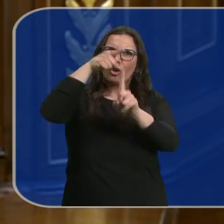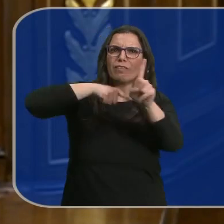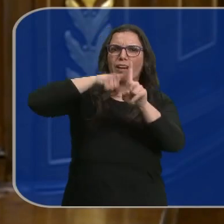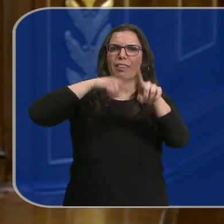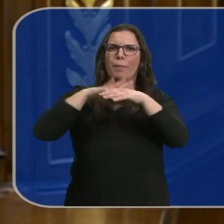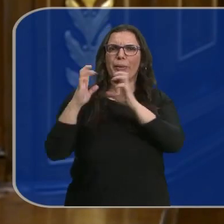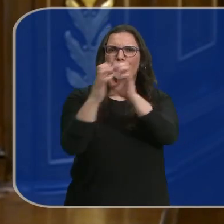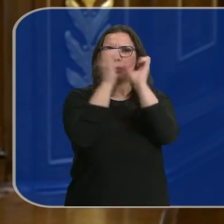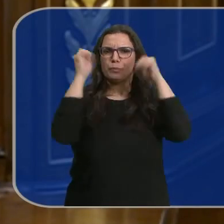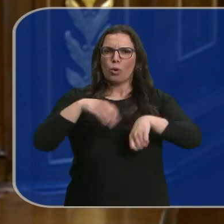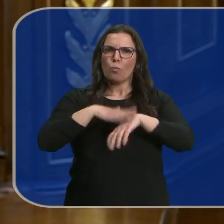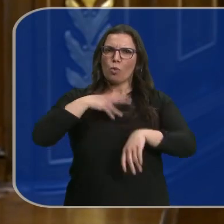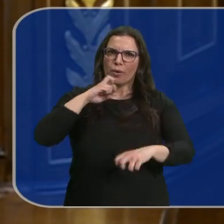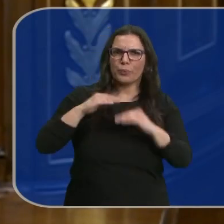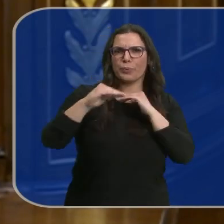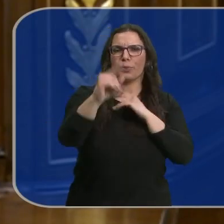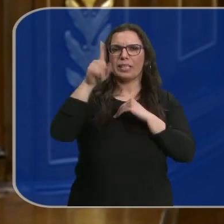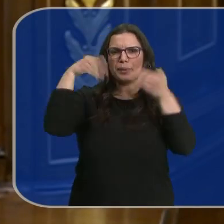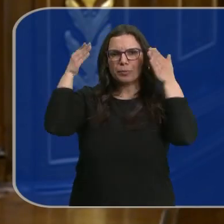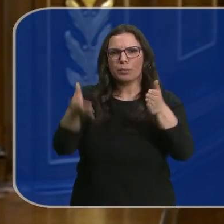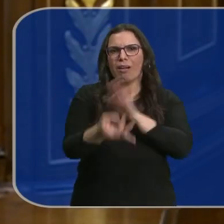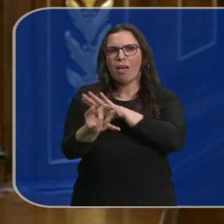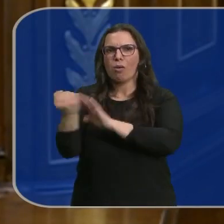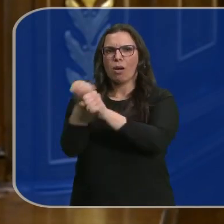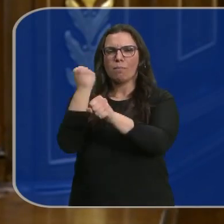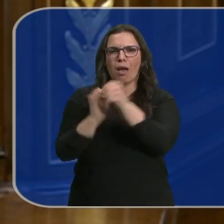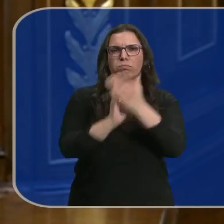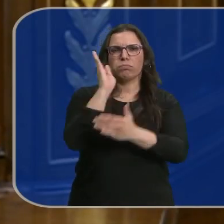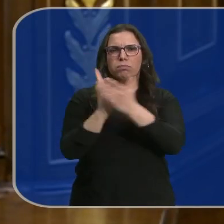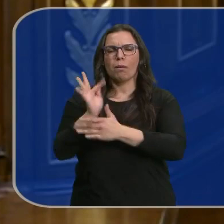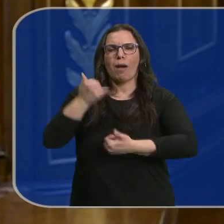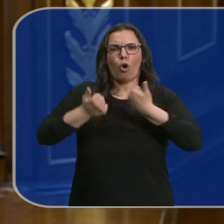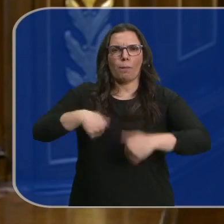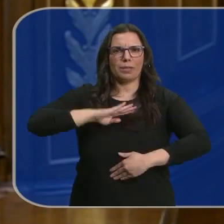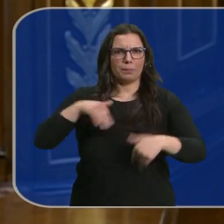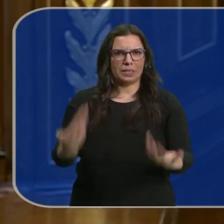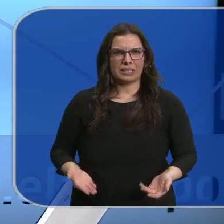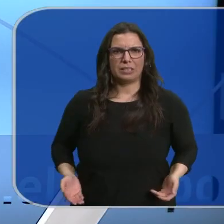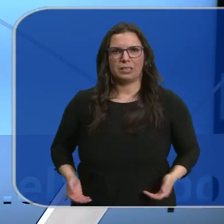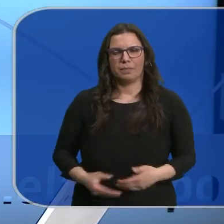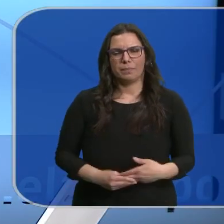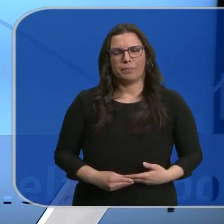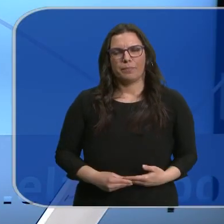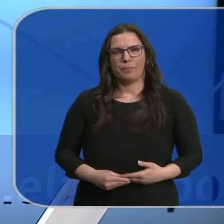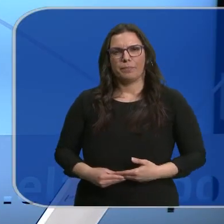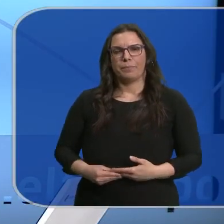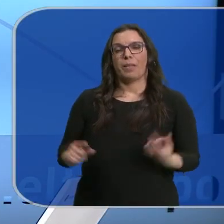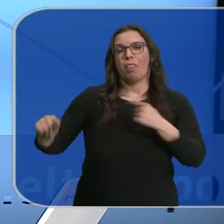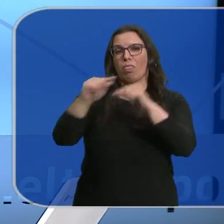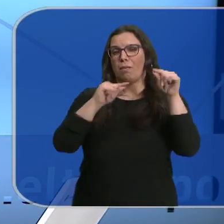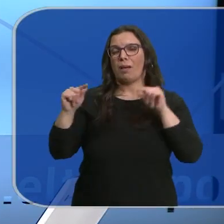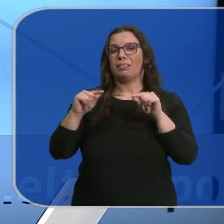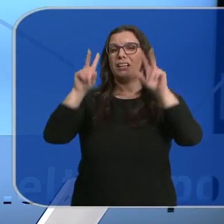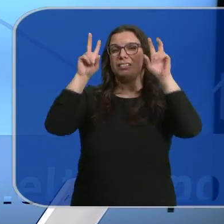una reforma sostenible en el tiempo y que ponga el foco en la creación de empleo, la productividad y la competitividad. Continúa el debate